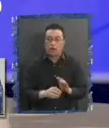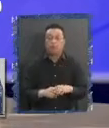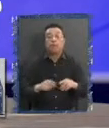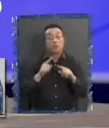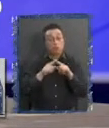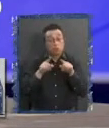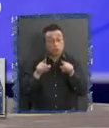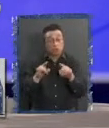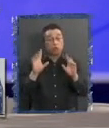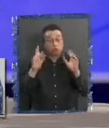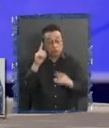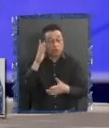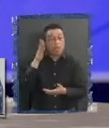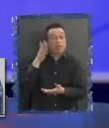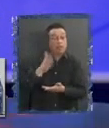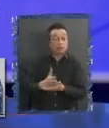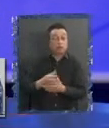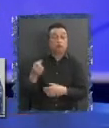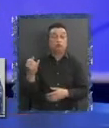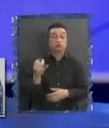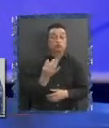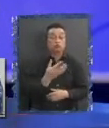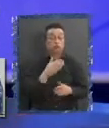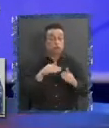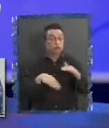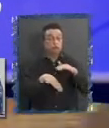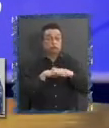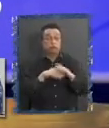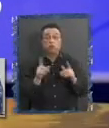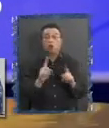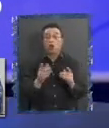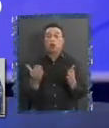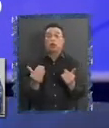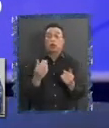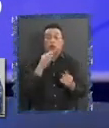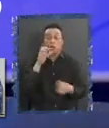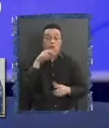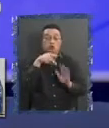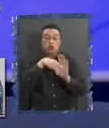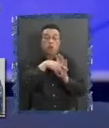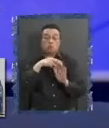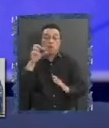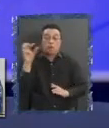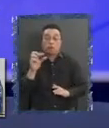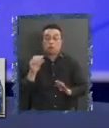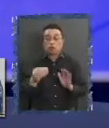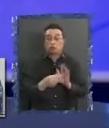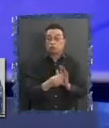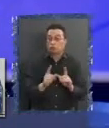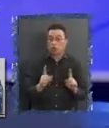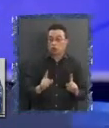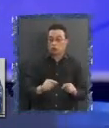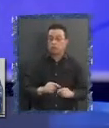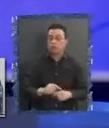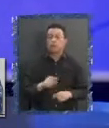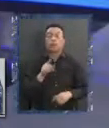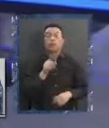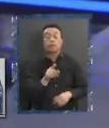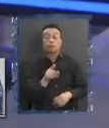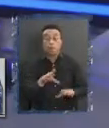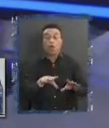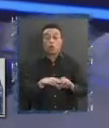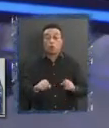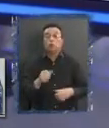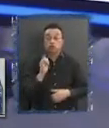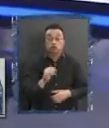se adoptara una decisión sobre el quórum de reforma constitucional, sería innecesaria una disposición transitoria, a mi juicio. ¿Se acuerdan? Sí, Francisco